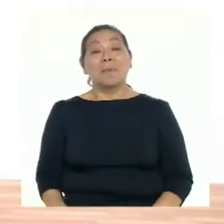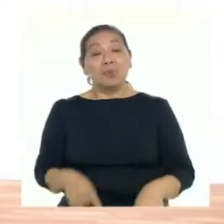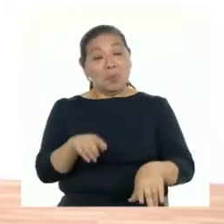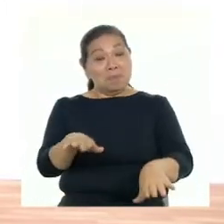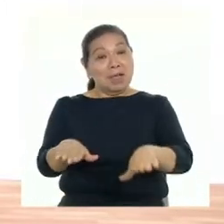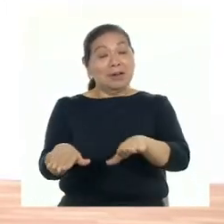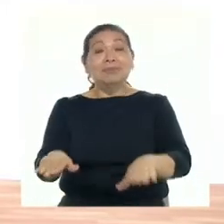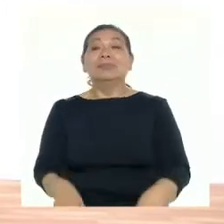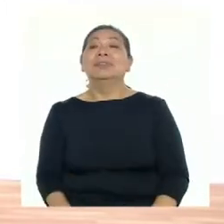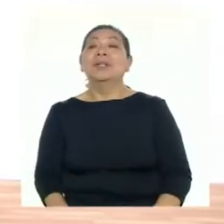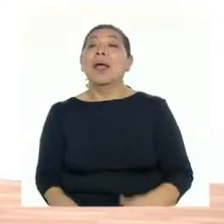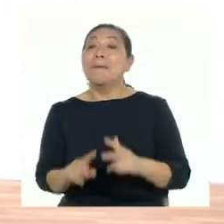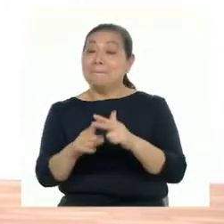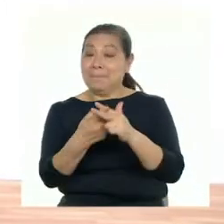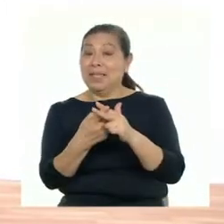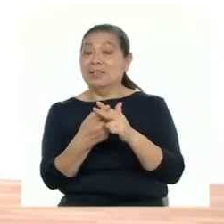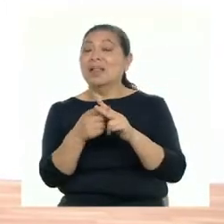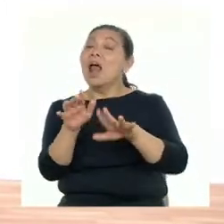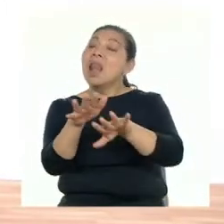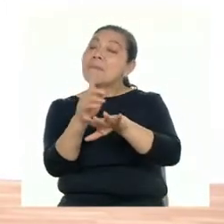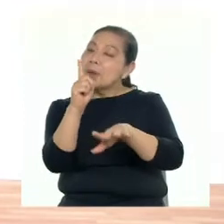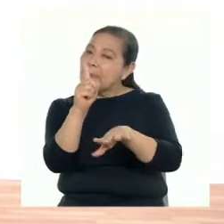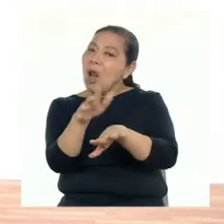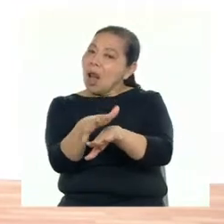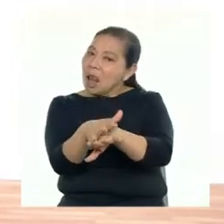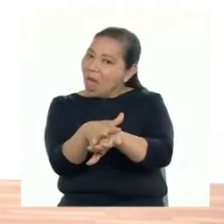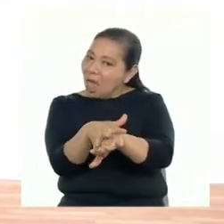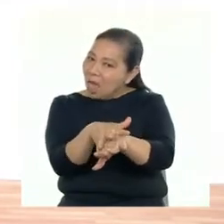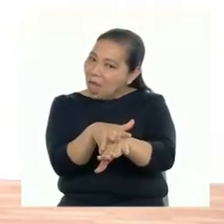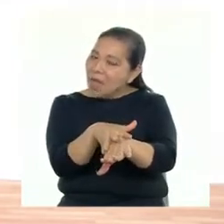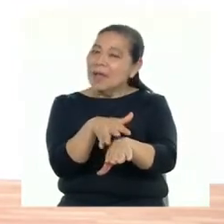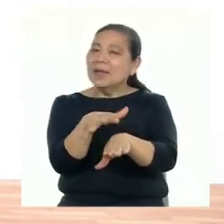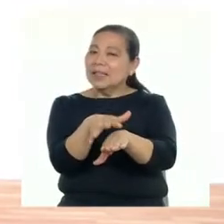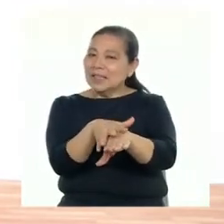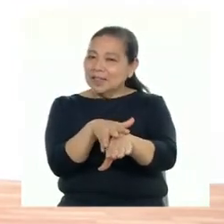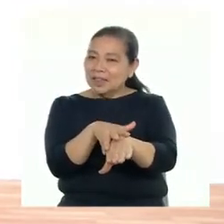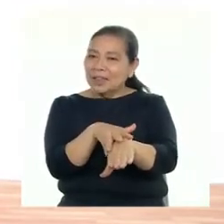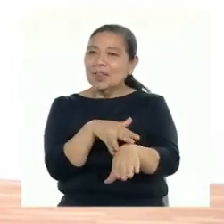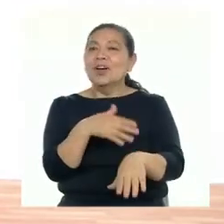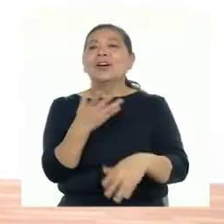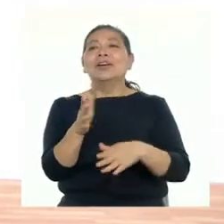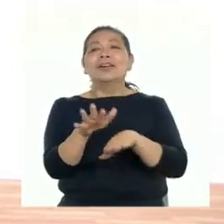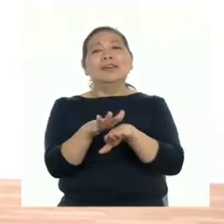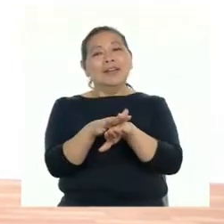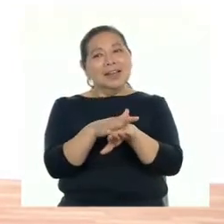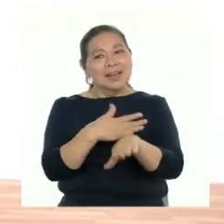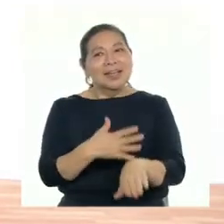pierna. Conmigo. Lo hacemos lento. Ok. Podemos bajar.